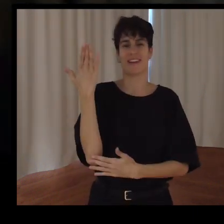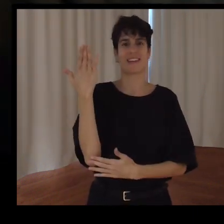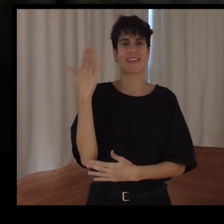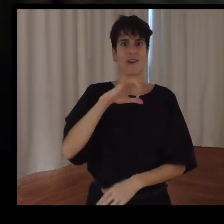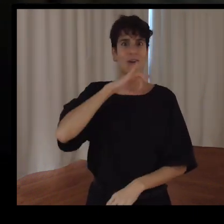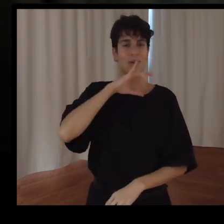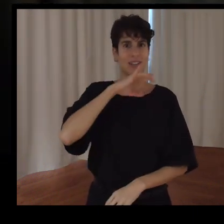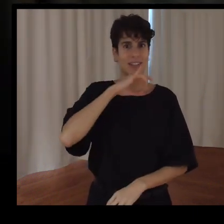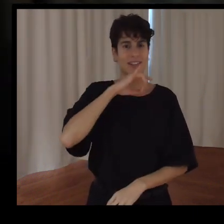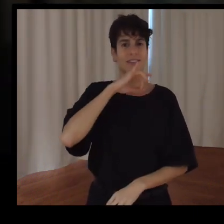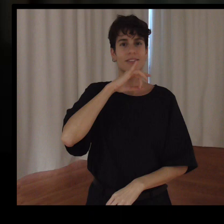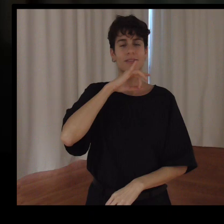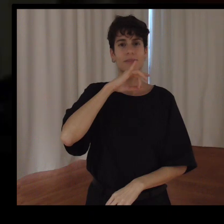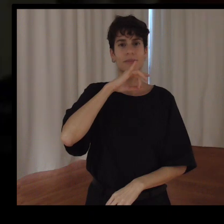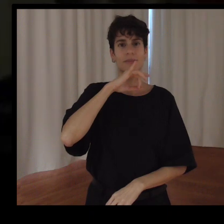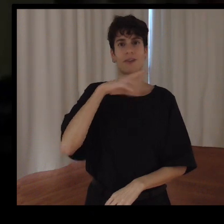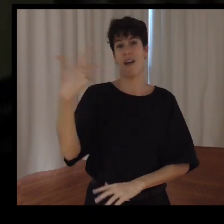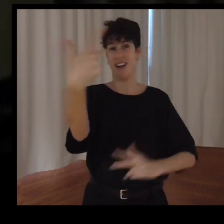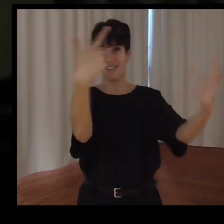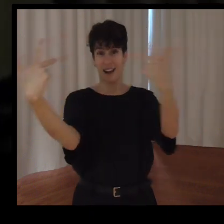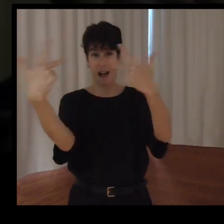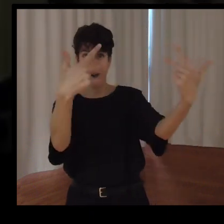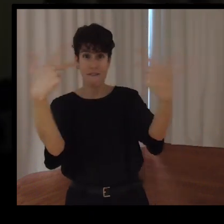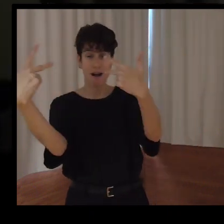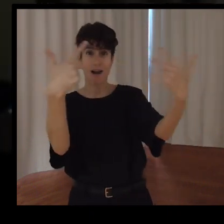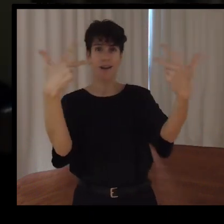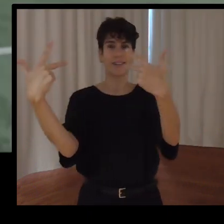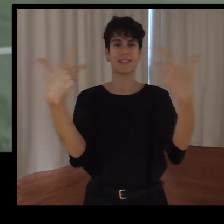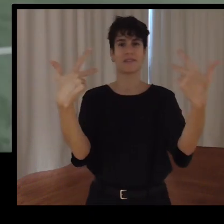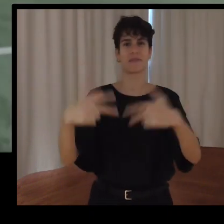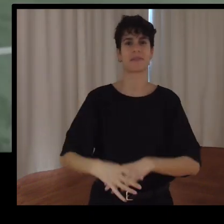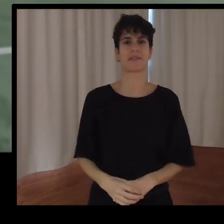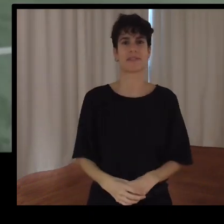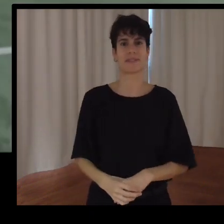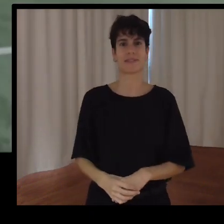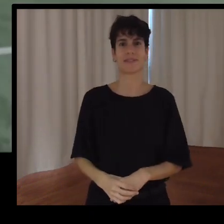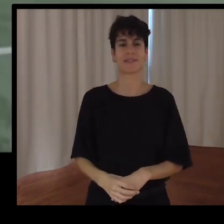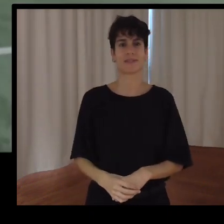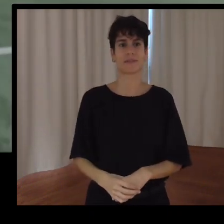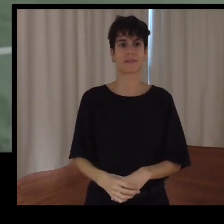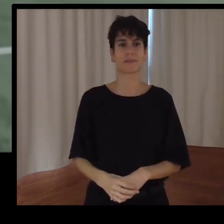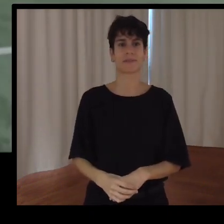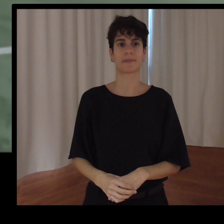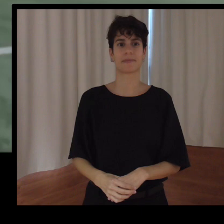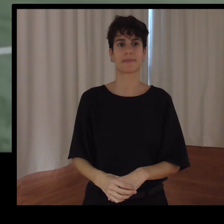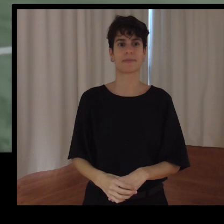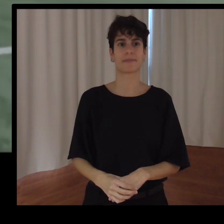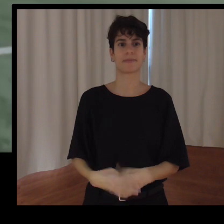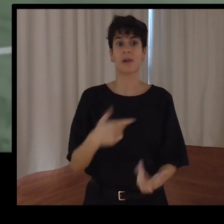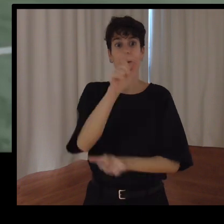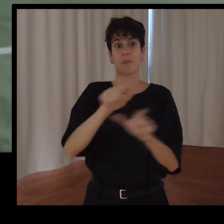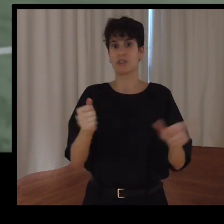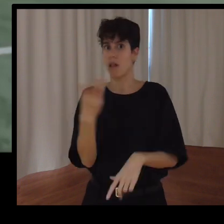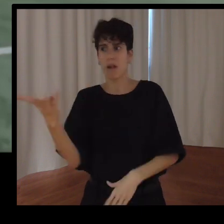Como esta mañana. O sea, no grabáis... Eso no hace nadie. el hotel no hace Eso no hace nadie.